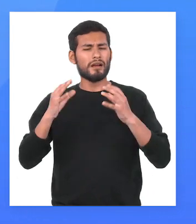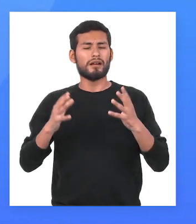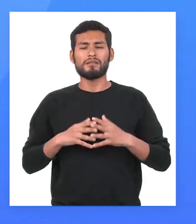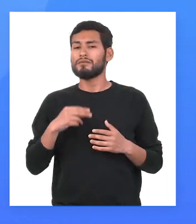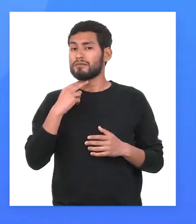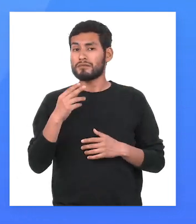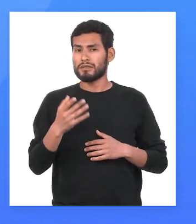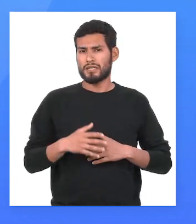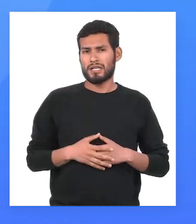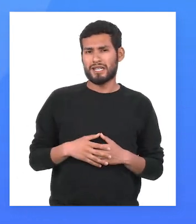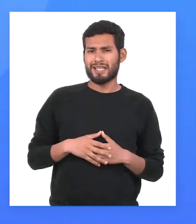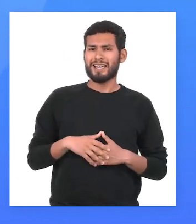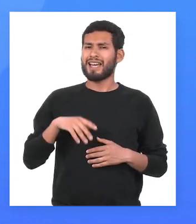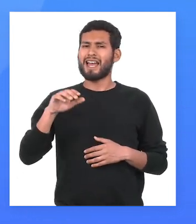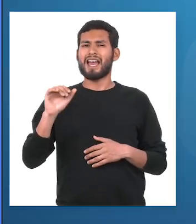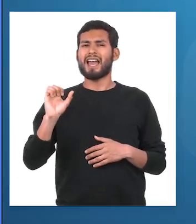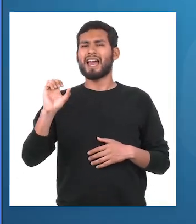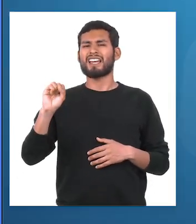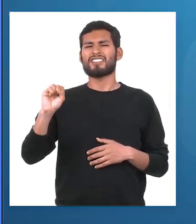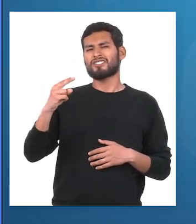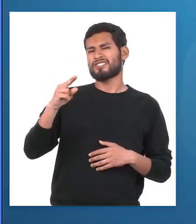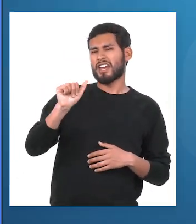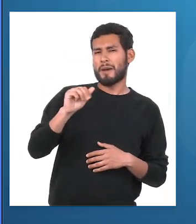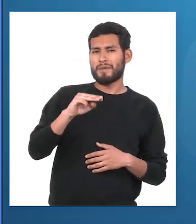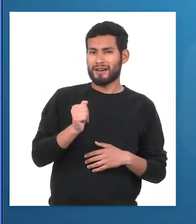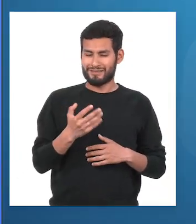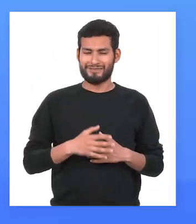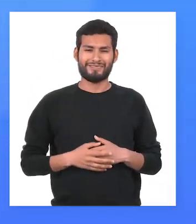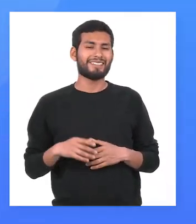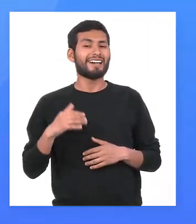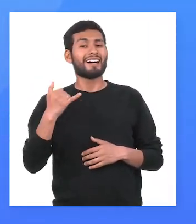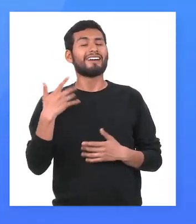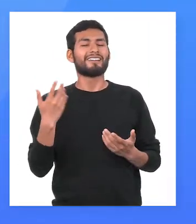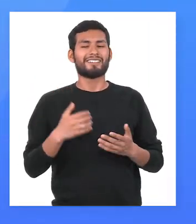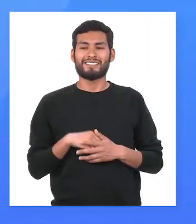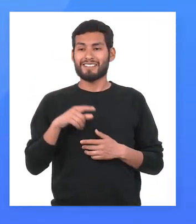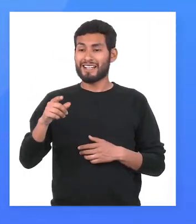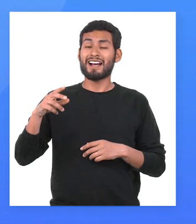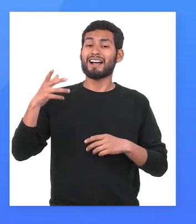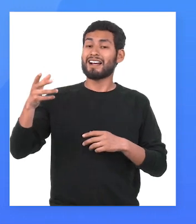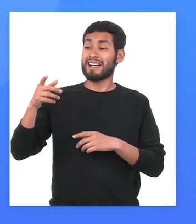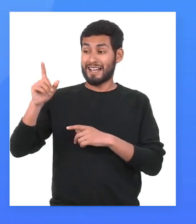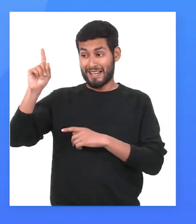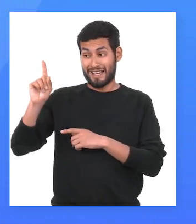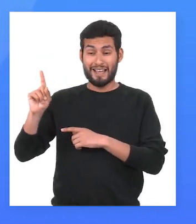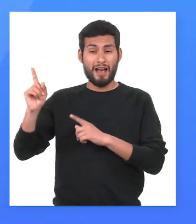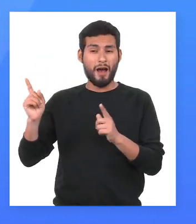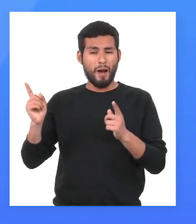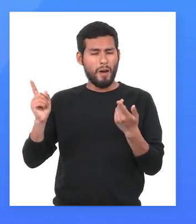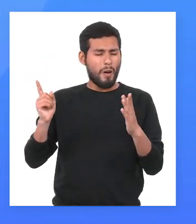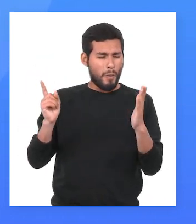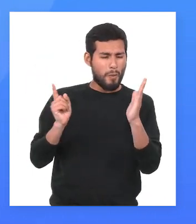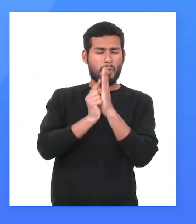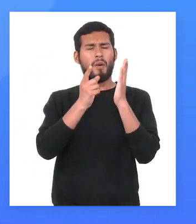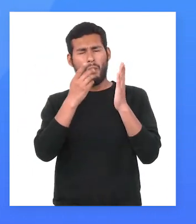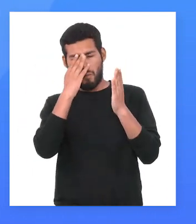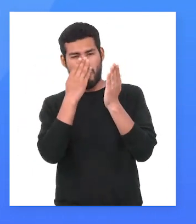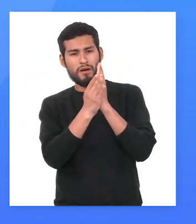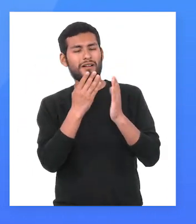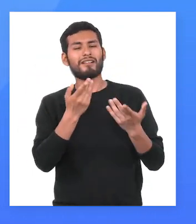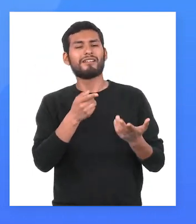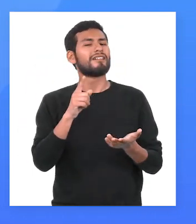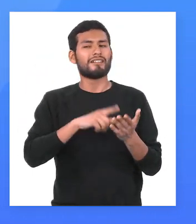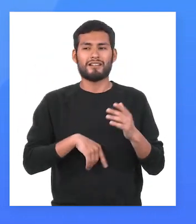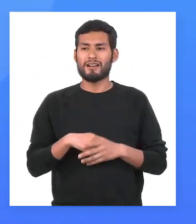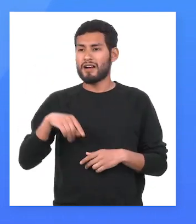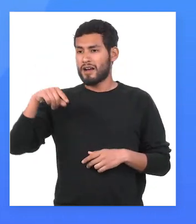misma palabra así, llama. Veamos otro ejemplo. En la oración, ella se golpeó con la puerta. La última palabra lleva a los